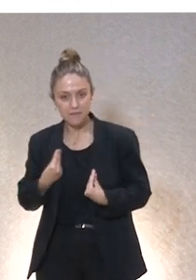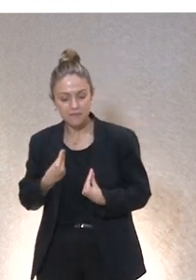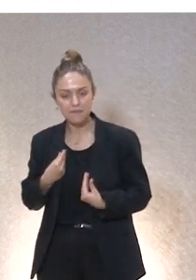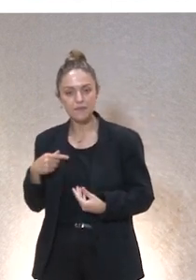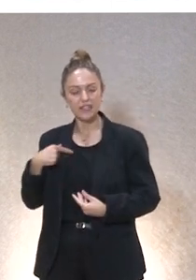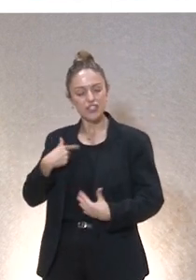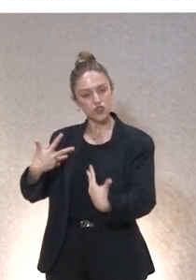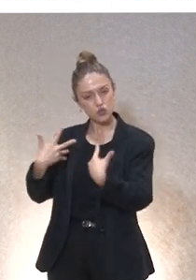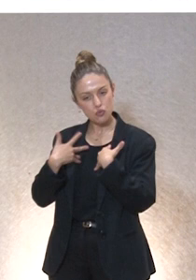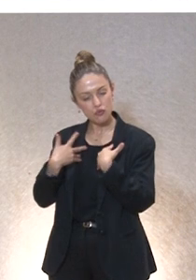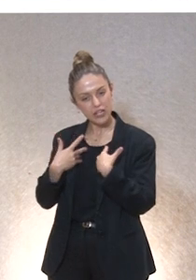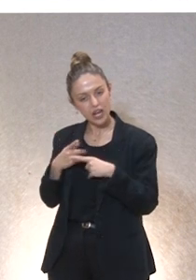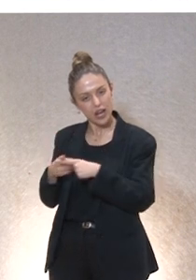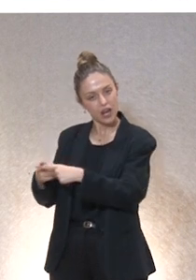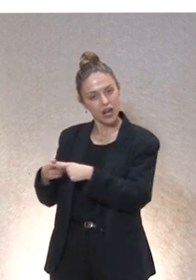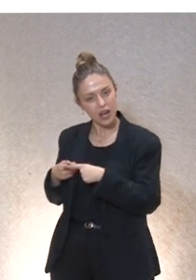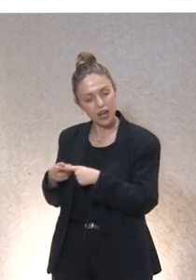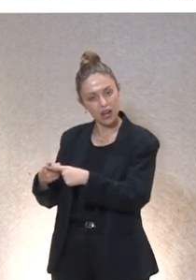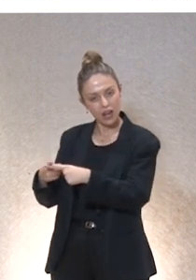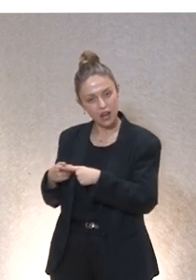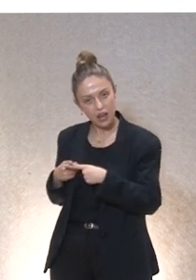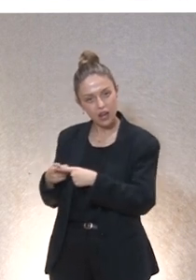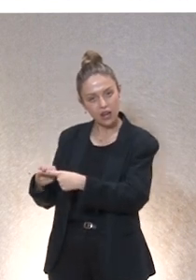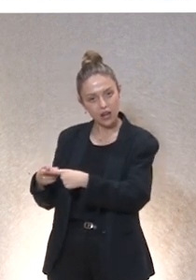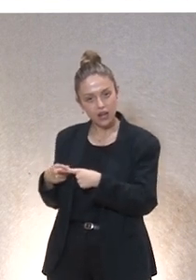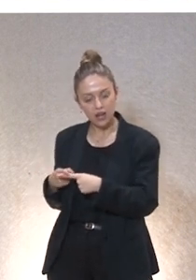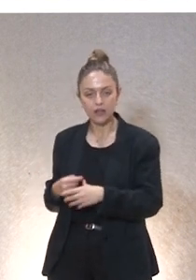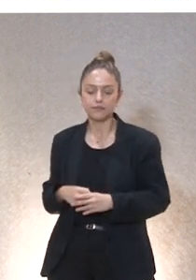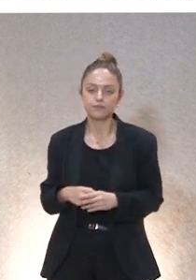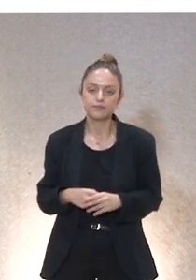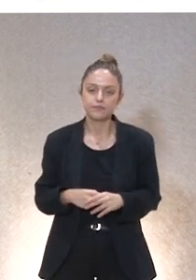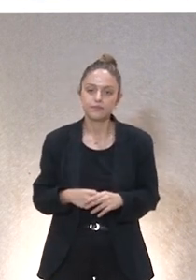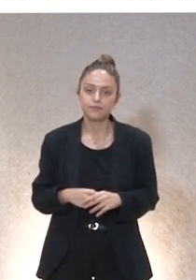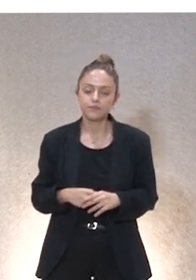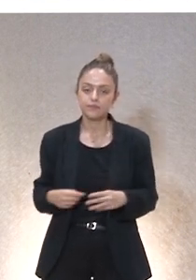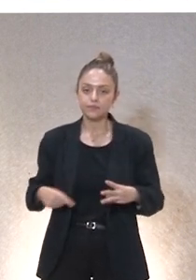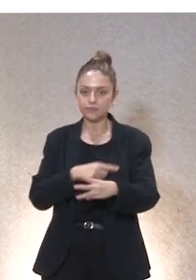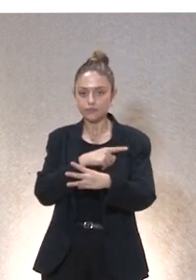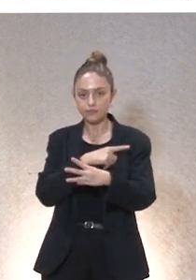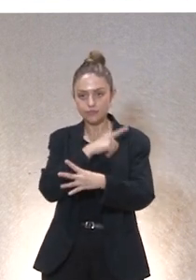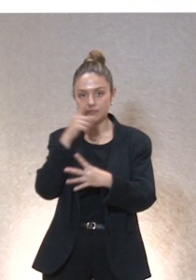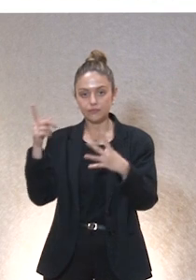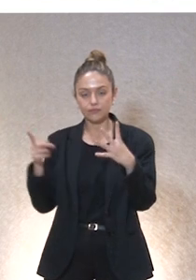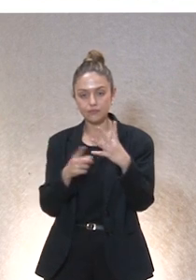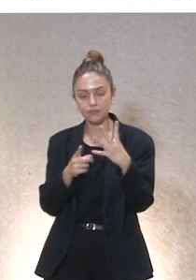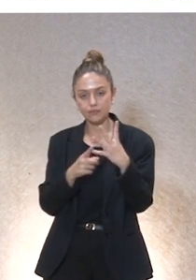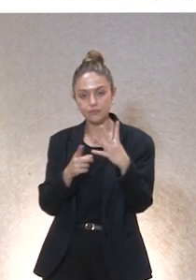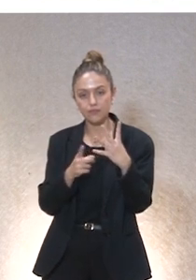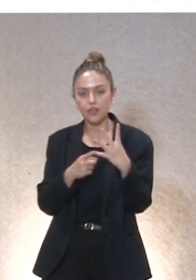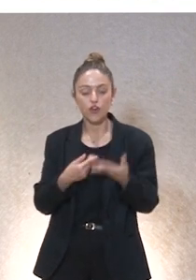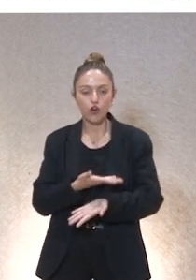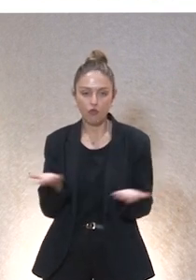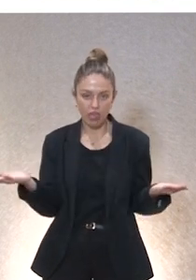de sufrir con sufrir en ese sentido de sentirte uno con el otro elemento fundamental en el buen cuidado la